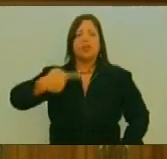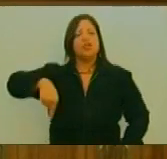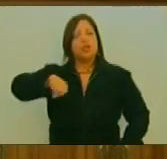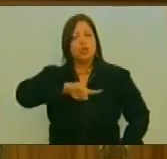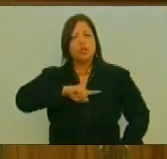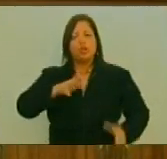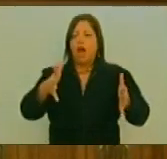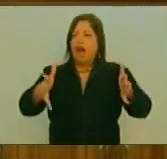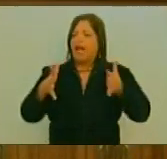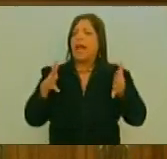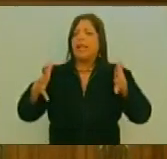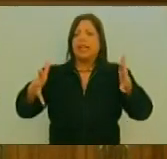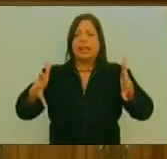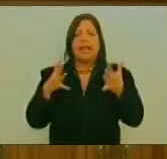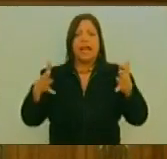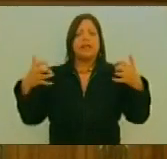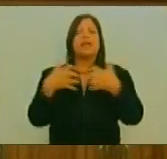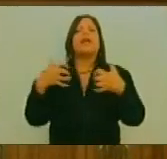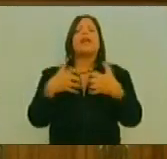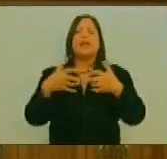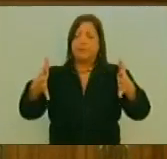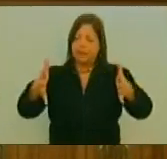Ganando Esta guerra